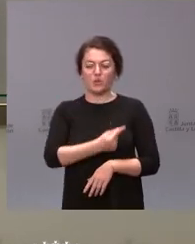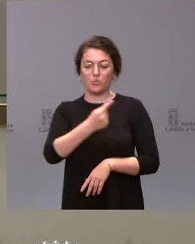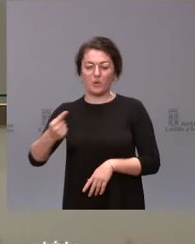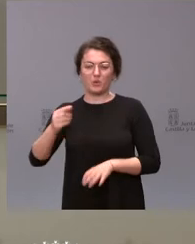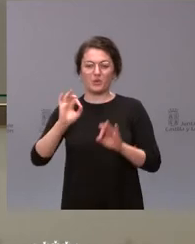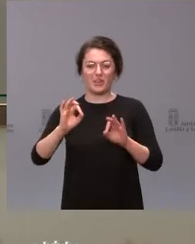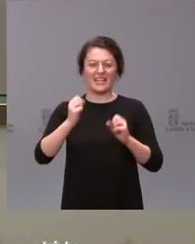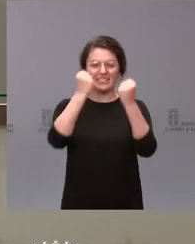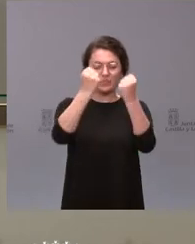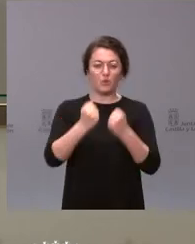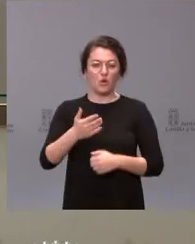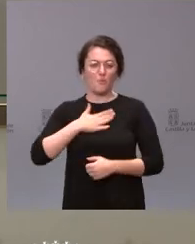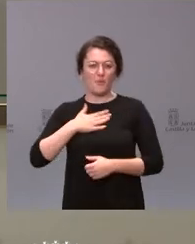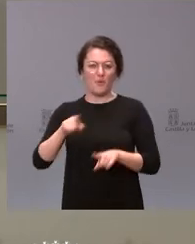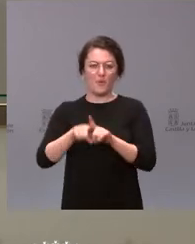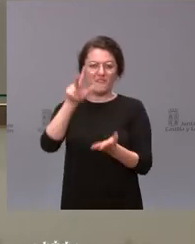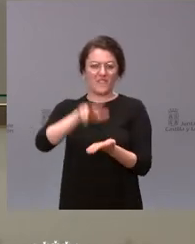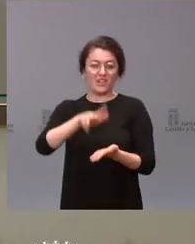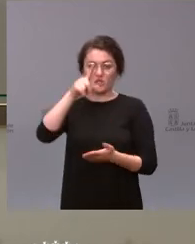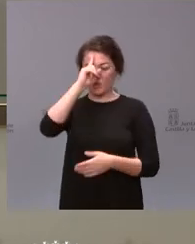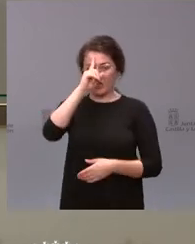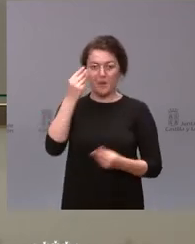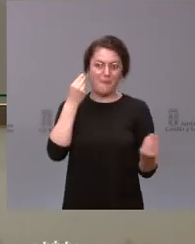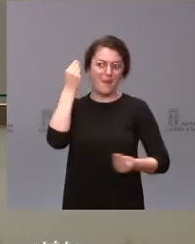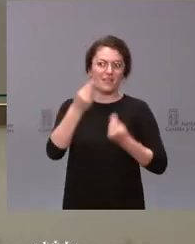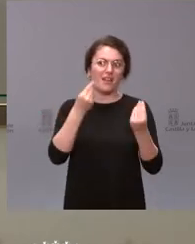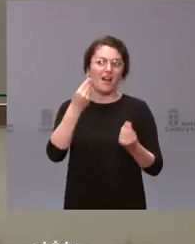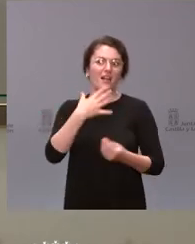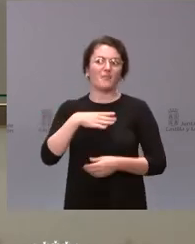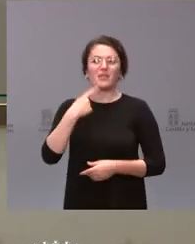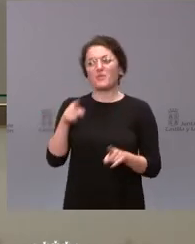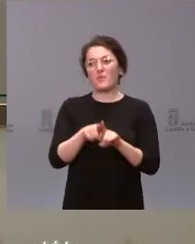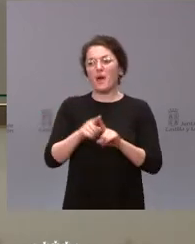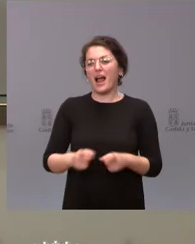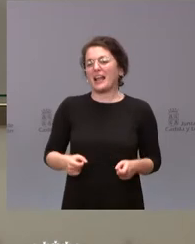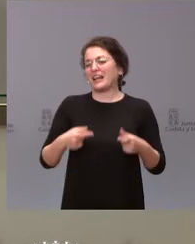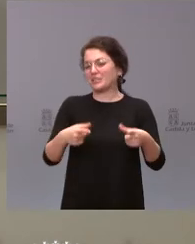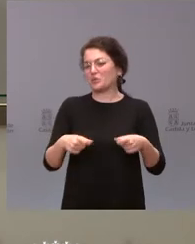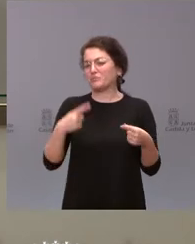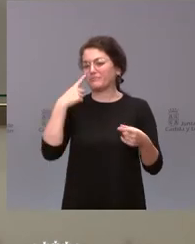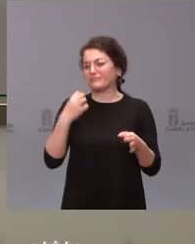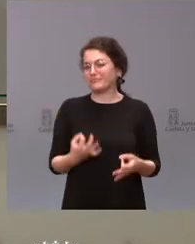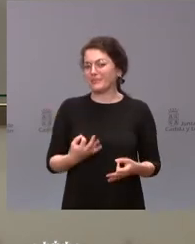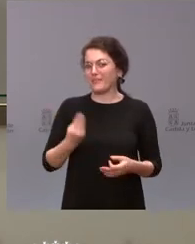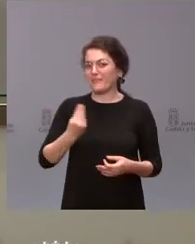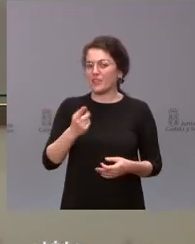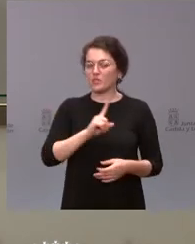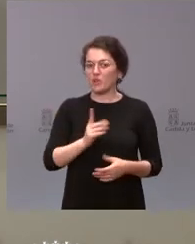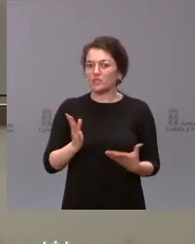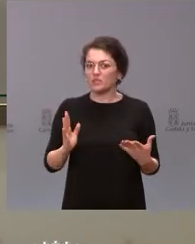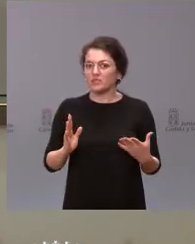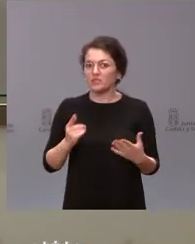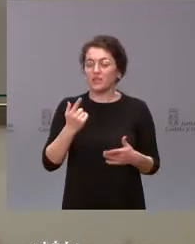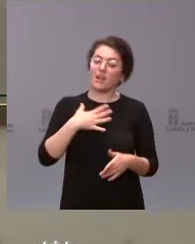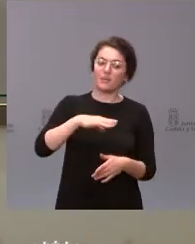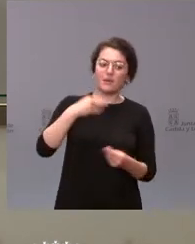comparten que puede haber gasto superfluo y que puede verse el presupuesto que tienen las instituciones propias en el marco de